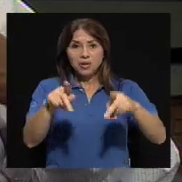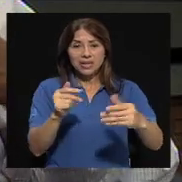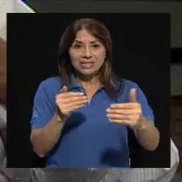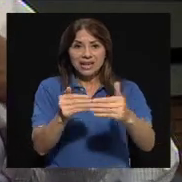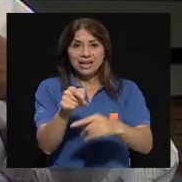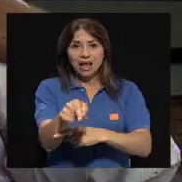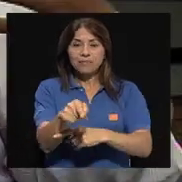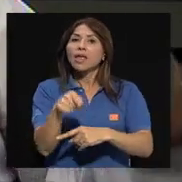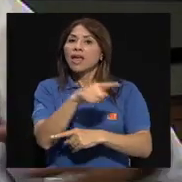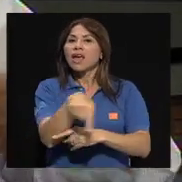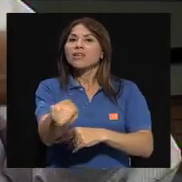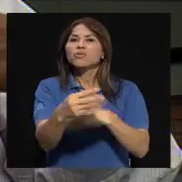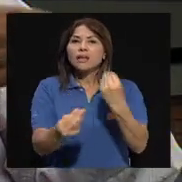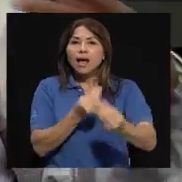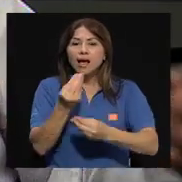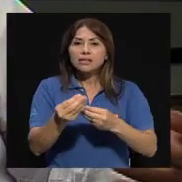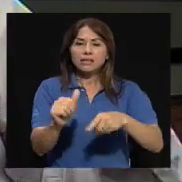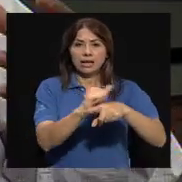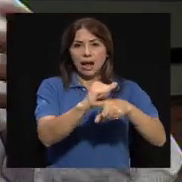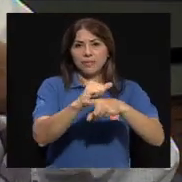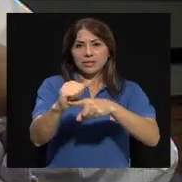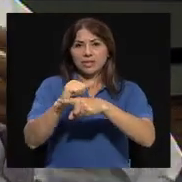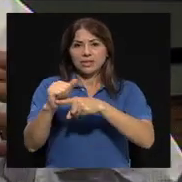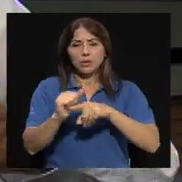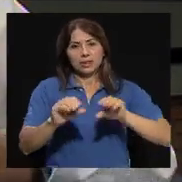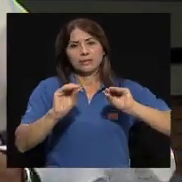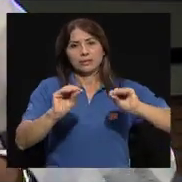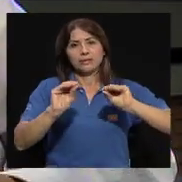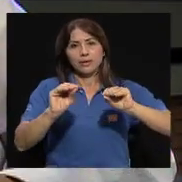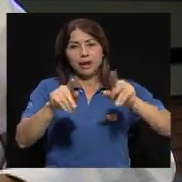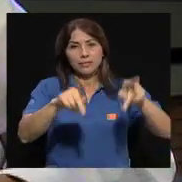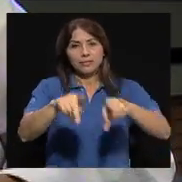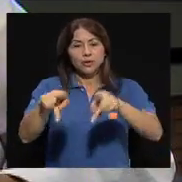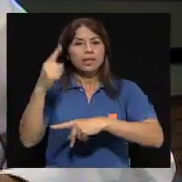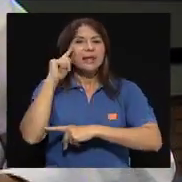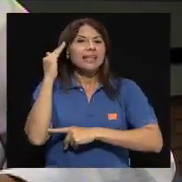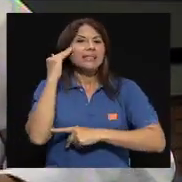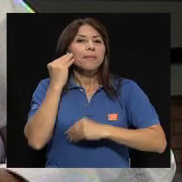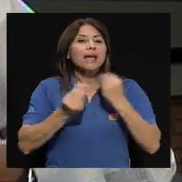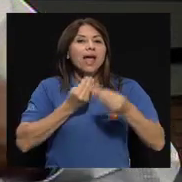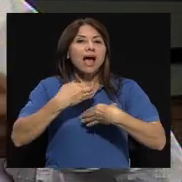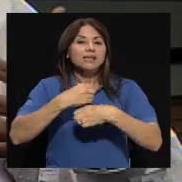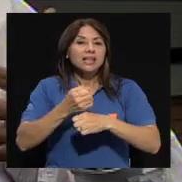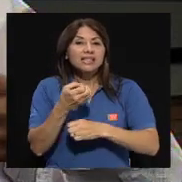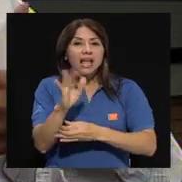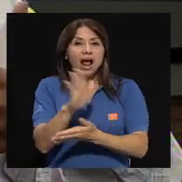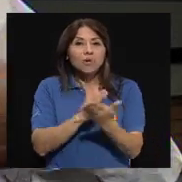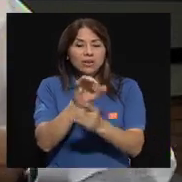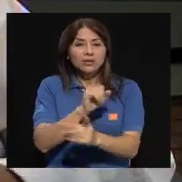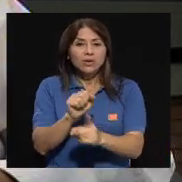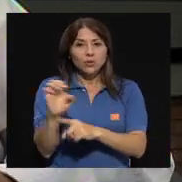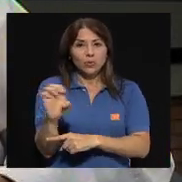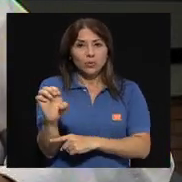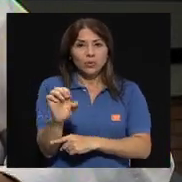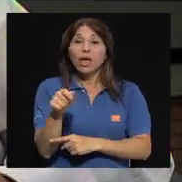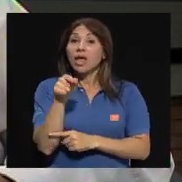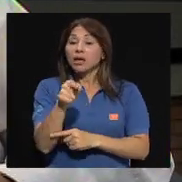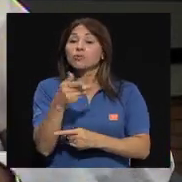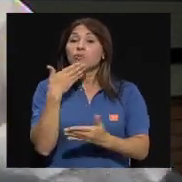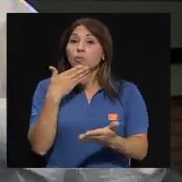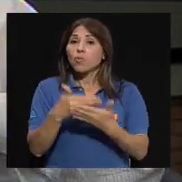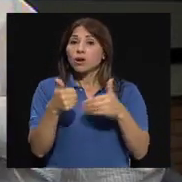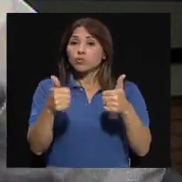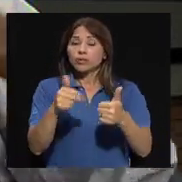capacitaciones a la comunidad en temas de gestión de riesgos y reducción de desastres. Entonces, es un recurso muy valioso que tiene la